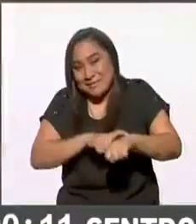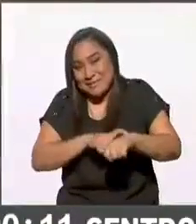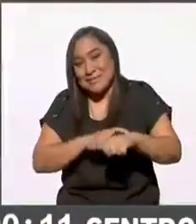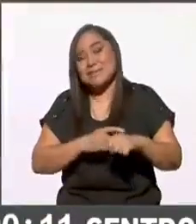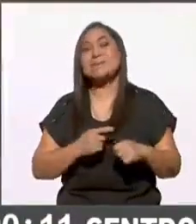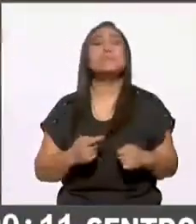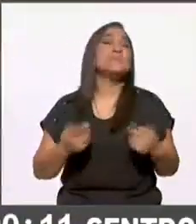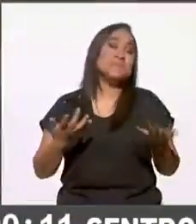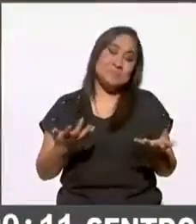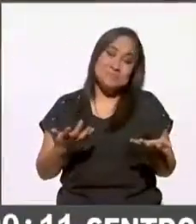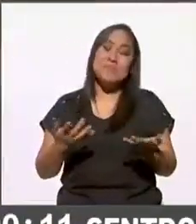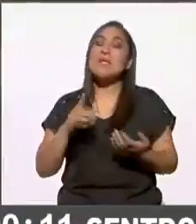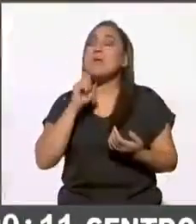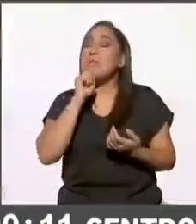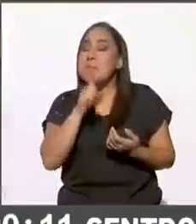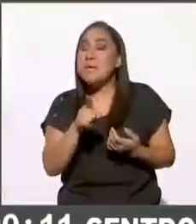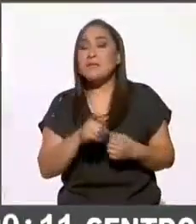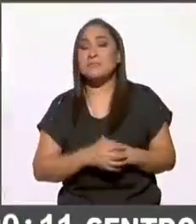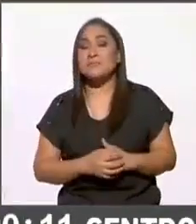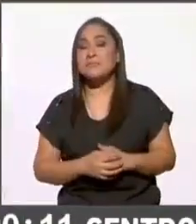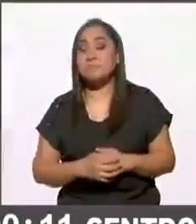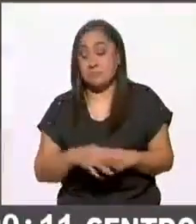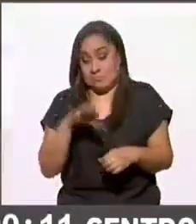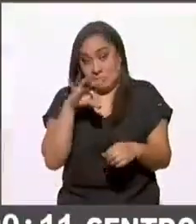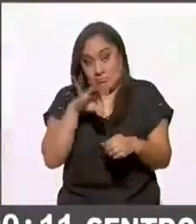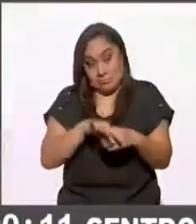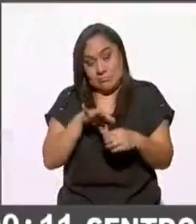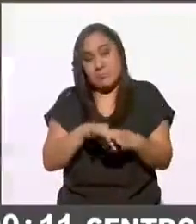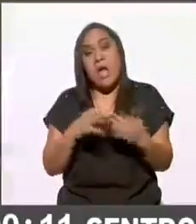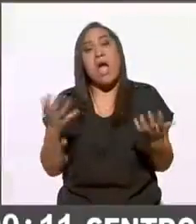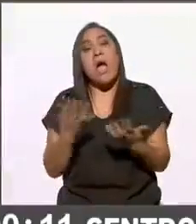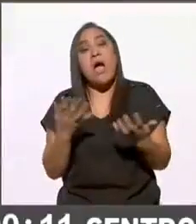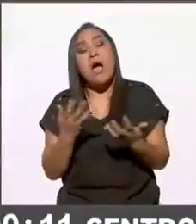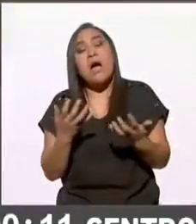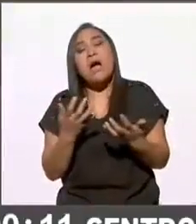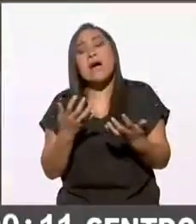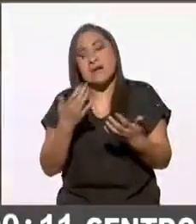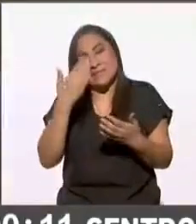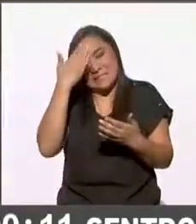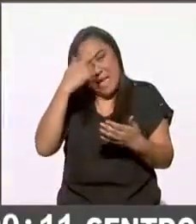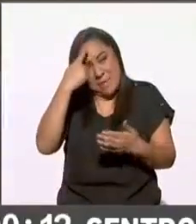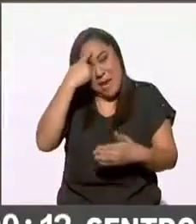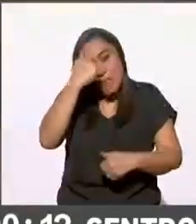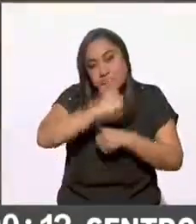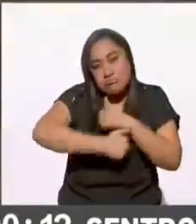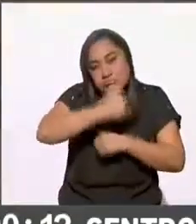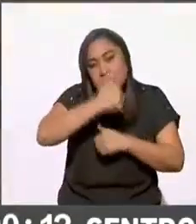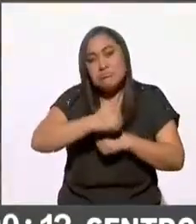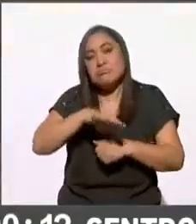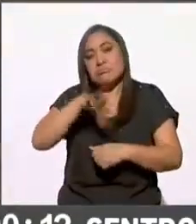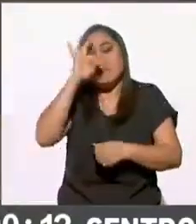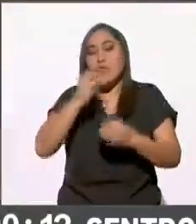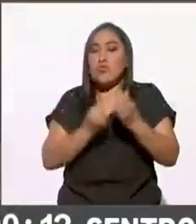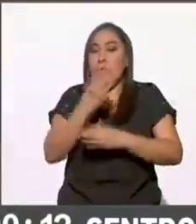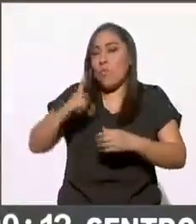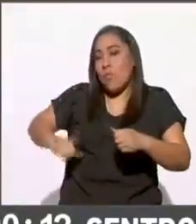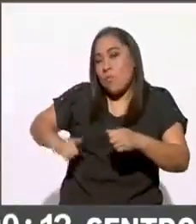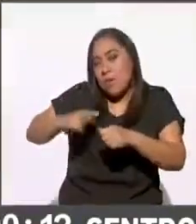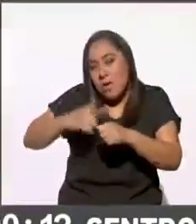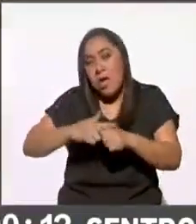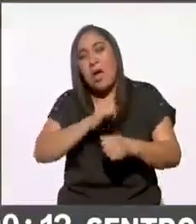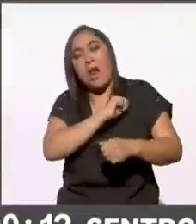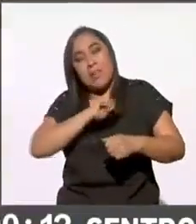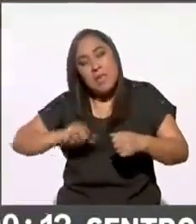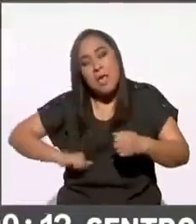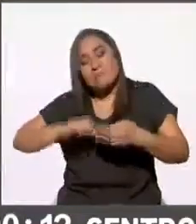los que hacen esta elección los que hicieron esta elección intermedia es la población que salió a